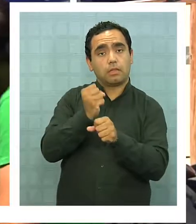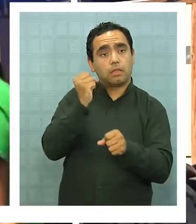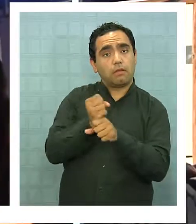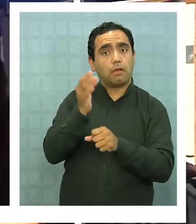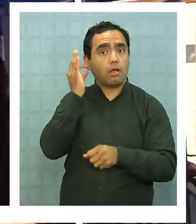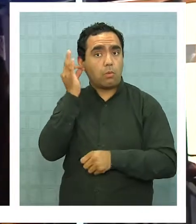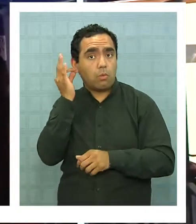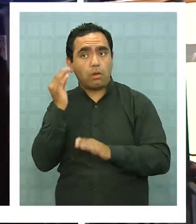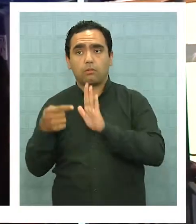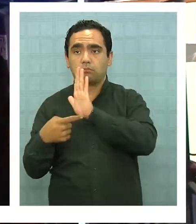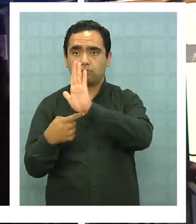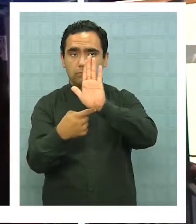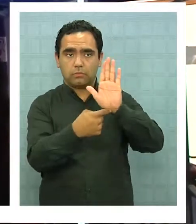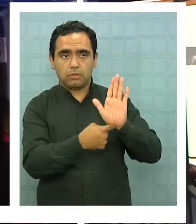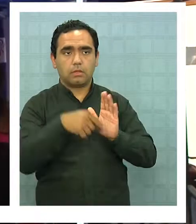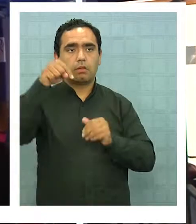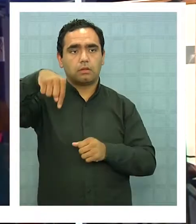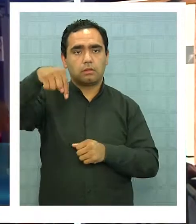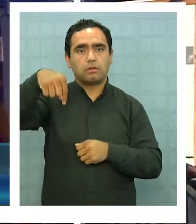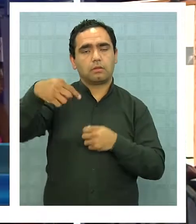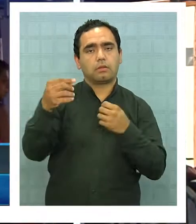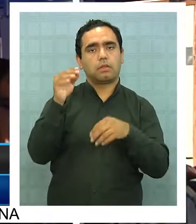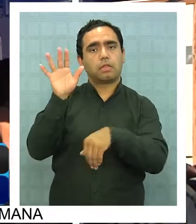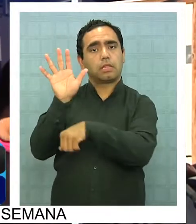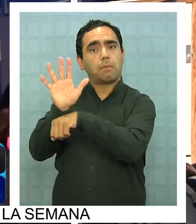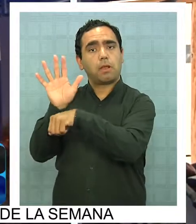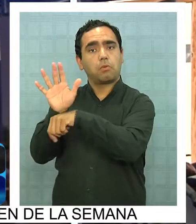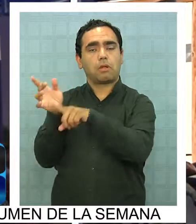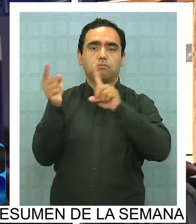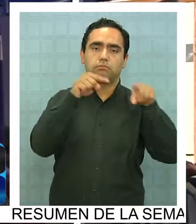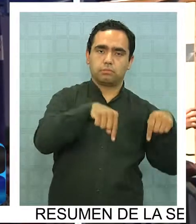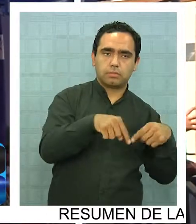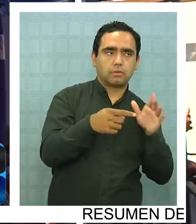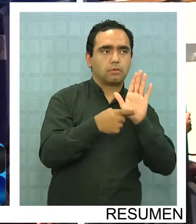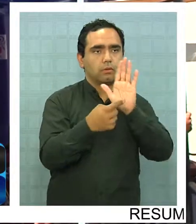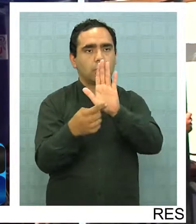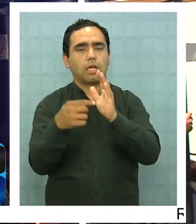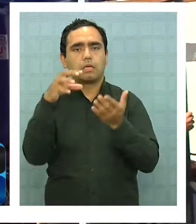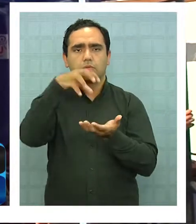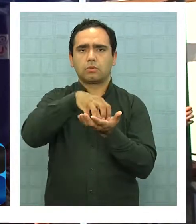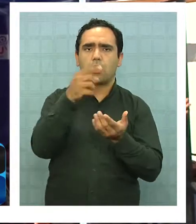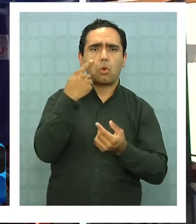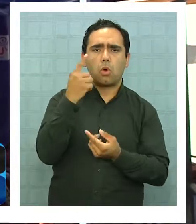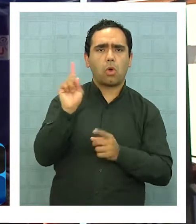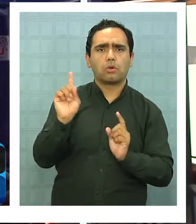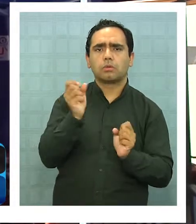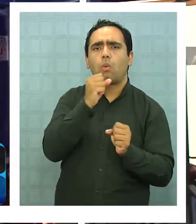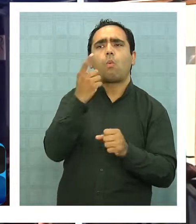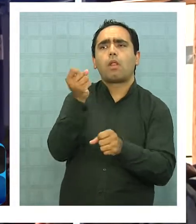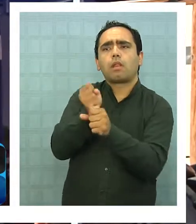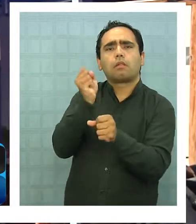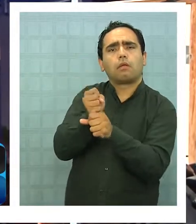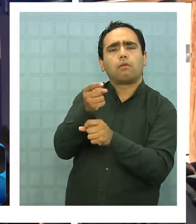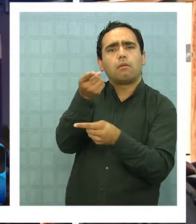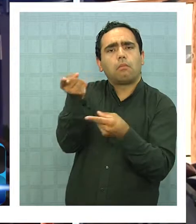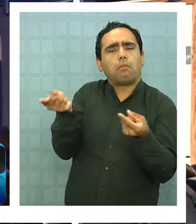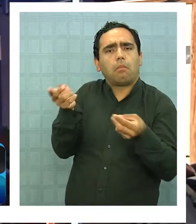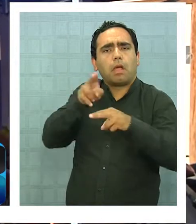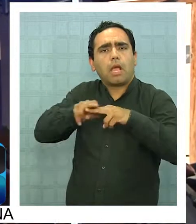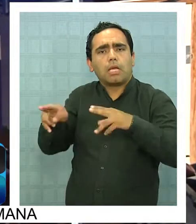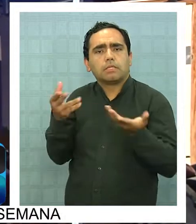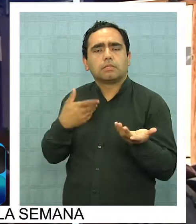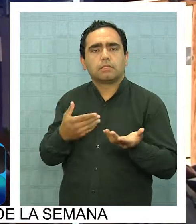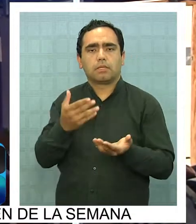rurales e indígenas en la provincia de Altamoruegal. Muchas veces no conocemos en la ciudad el trabajo que realizan de las distintas instituciones